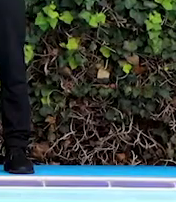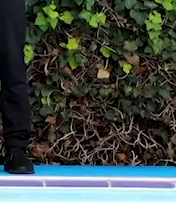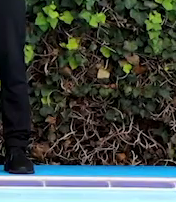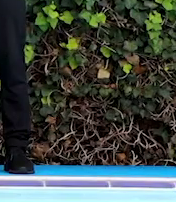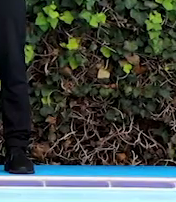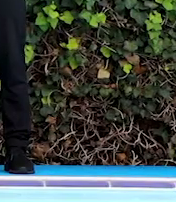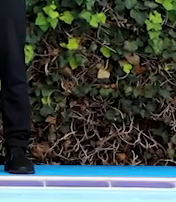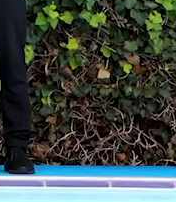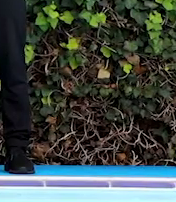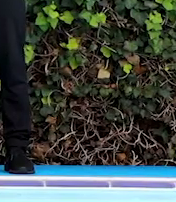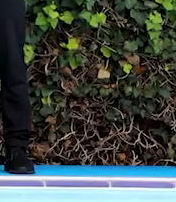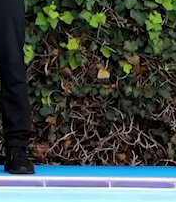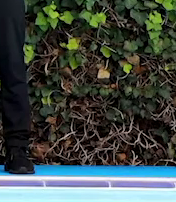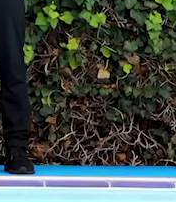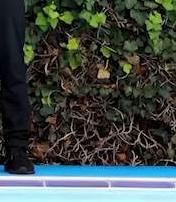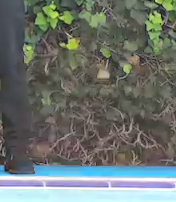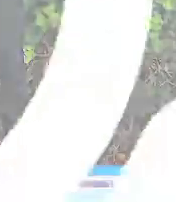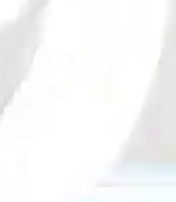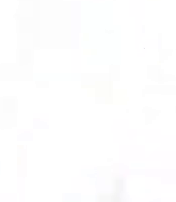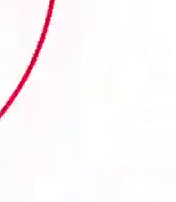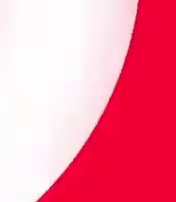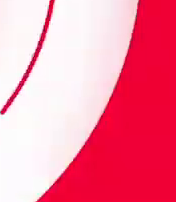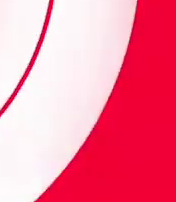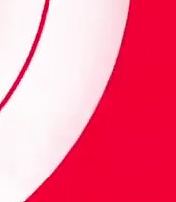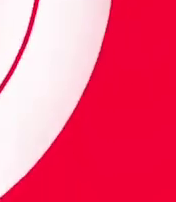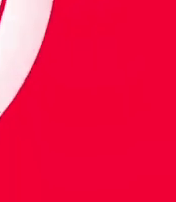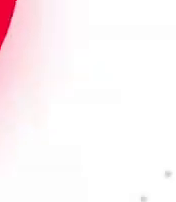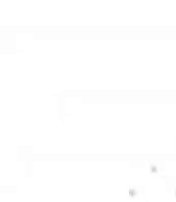terminar la activación, no olvides la protección.